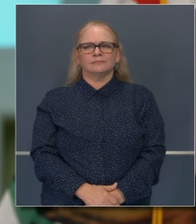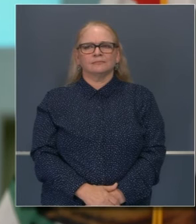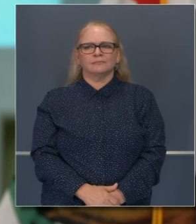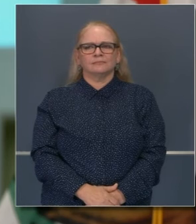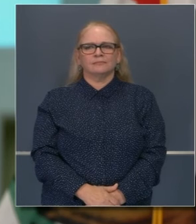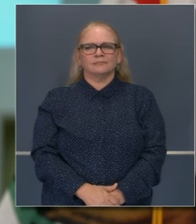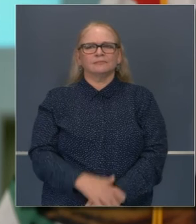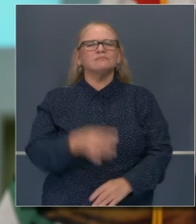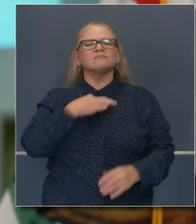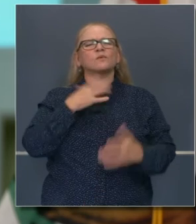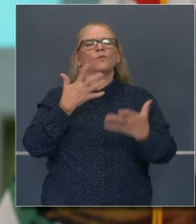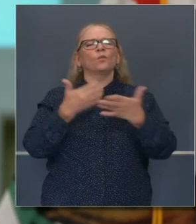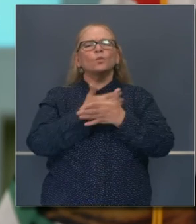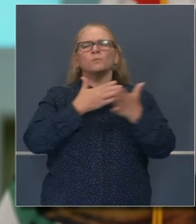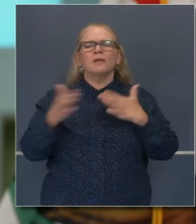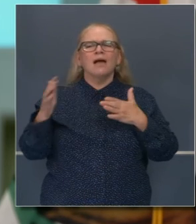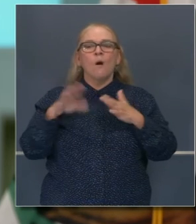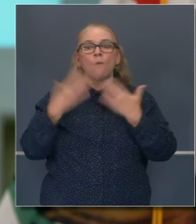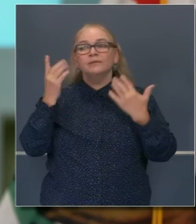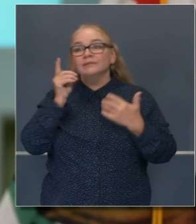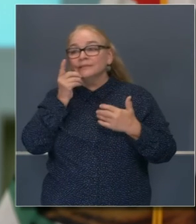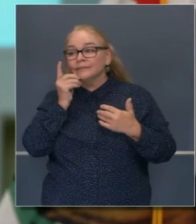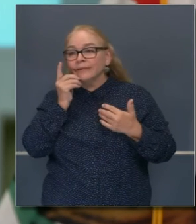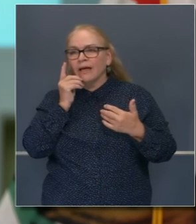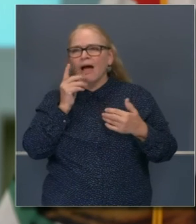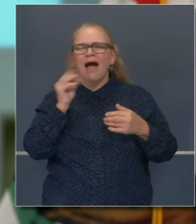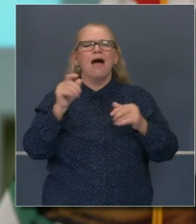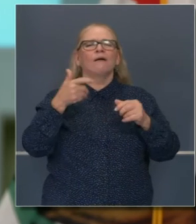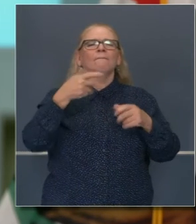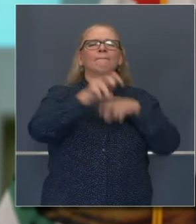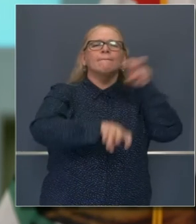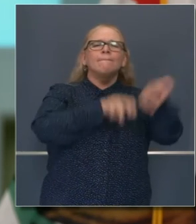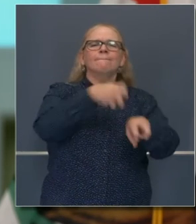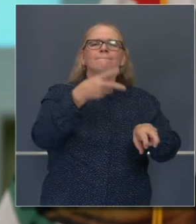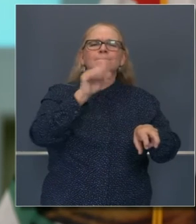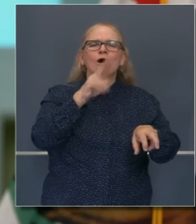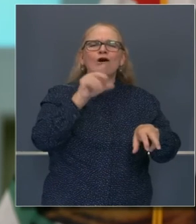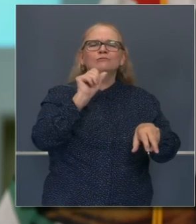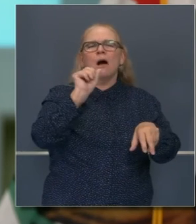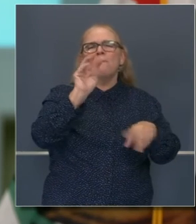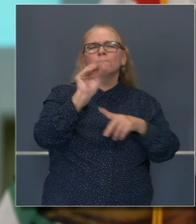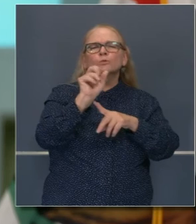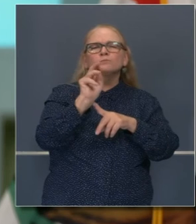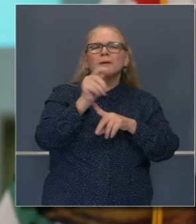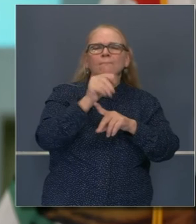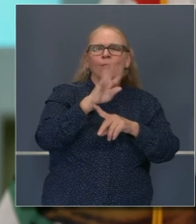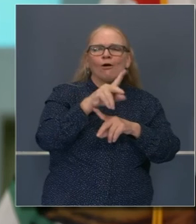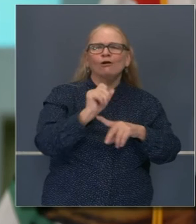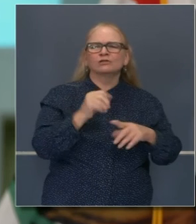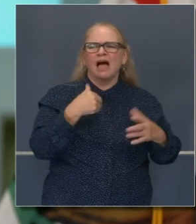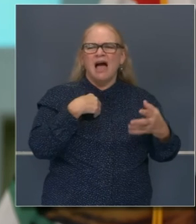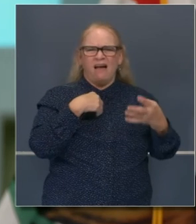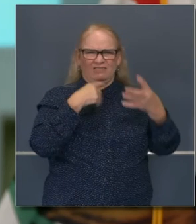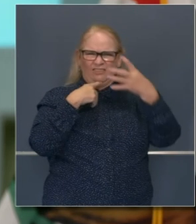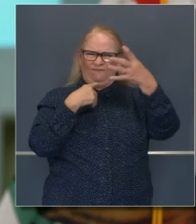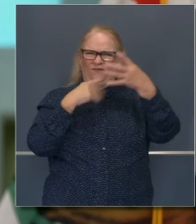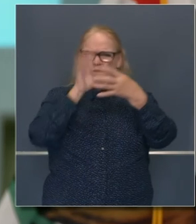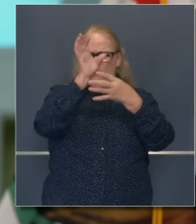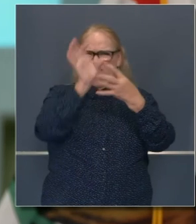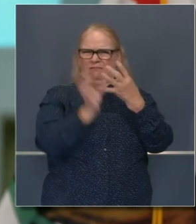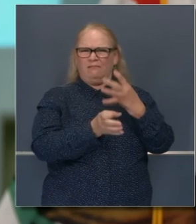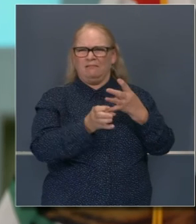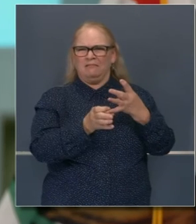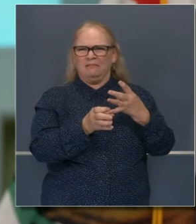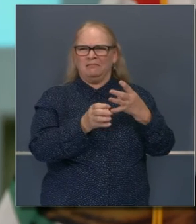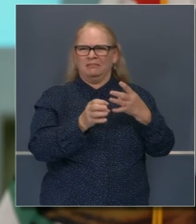de Disneylandia? Y en cuanto a esta métrica de equidad, algunos funcionarios del